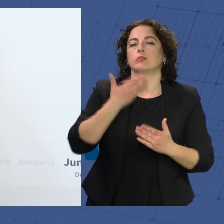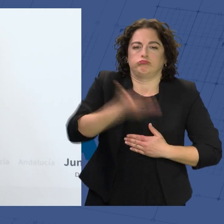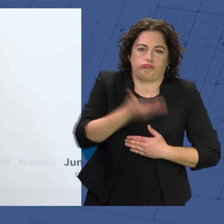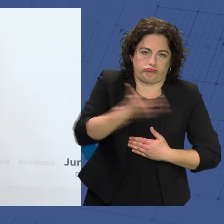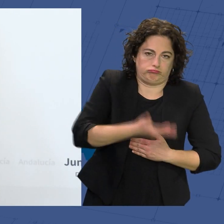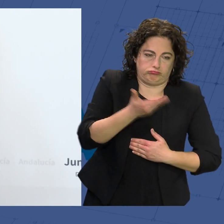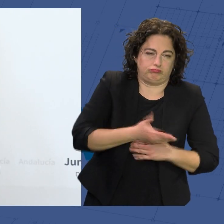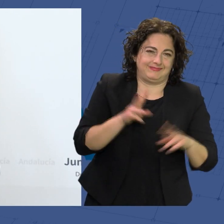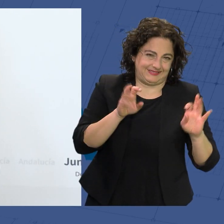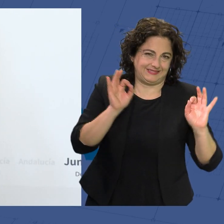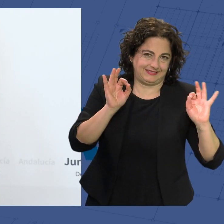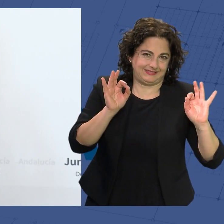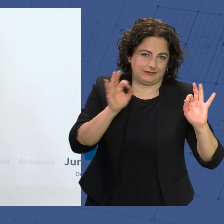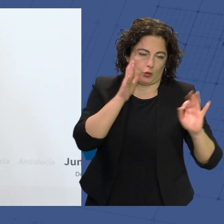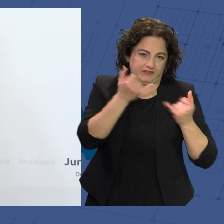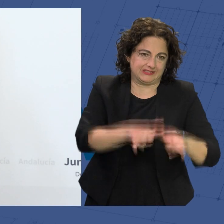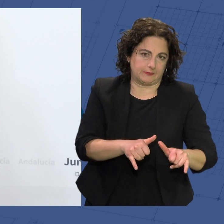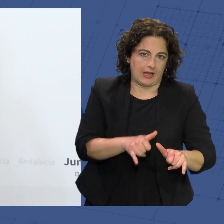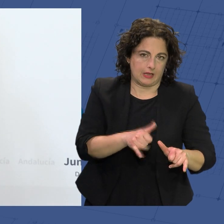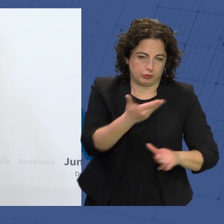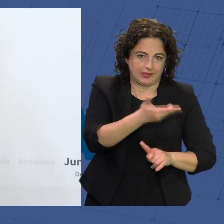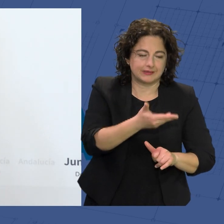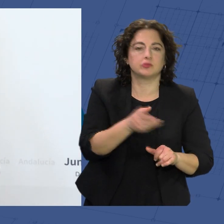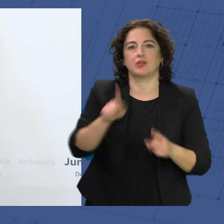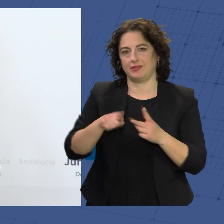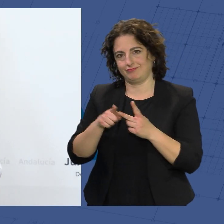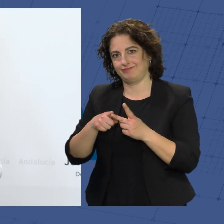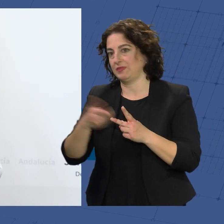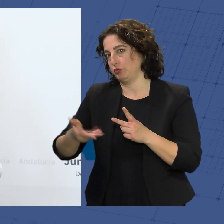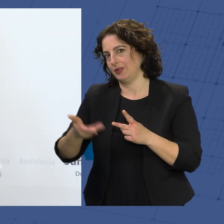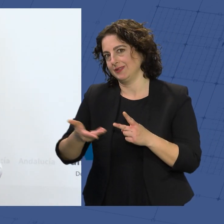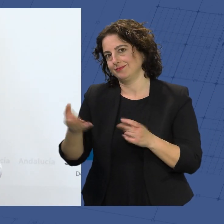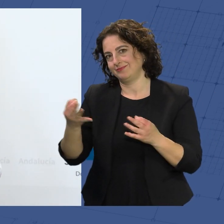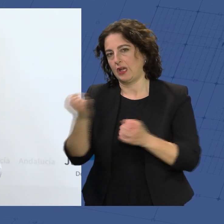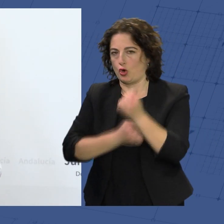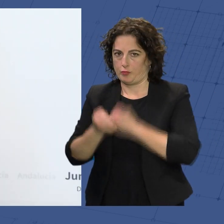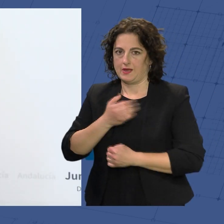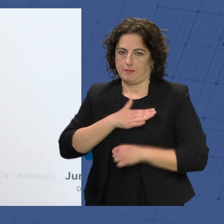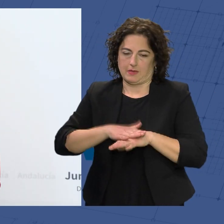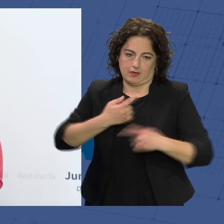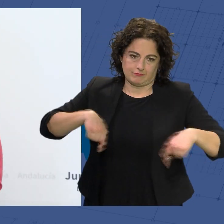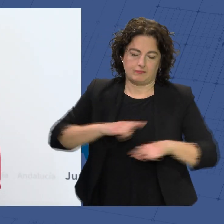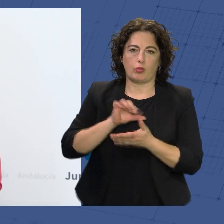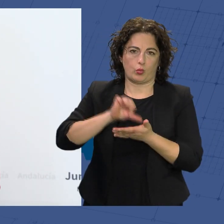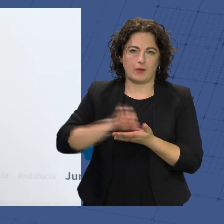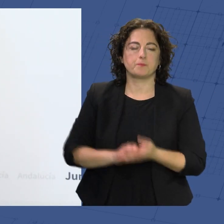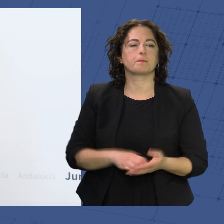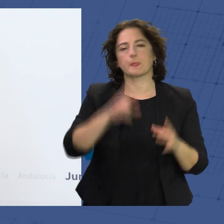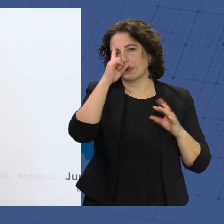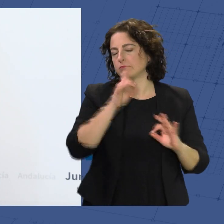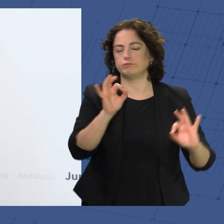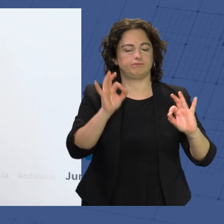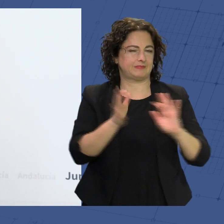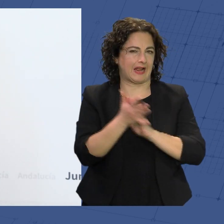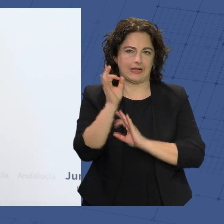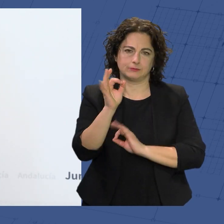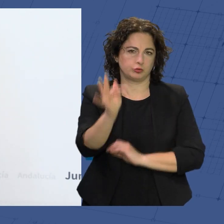que tiene como festival, desde luego es importante también la relevancia económica. Así que es objetivamente positivo para